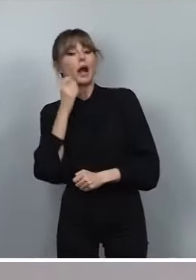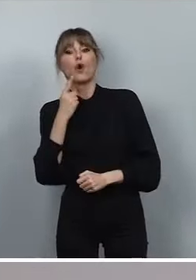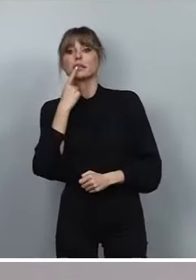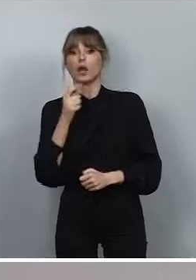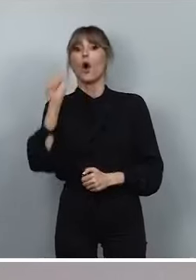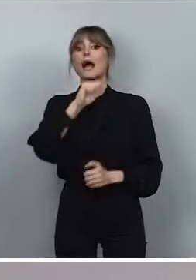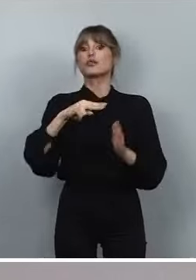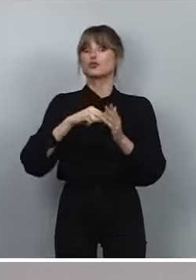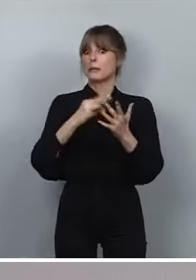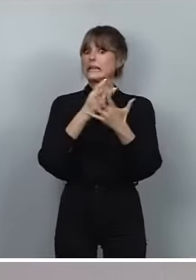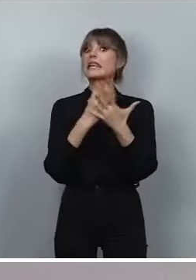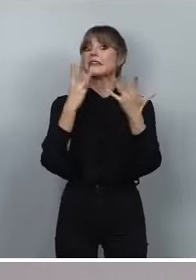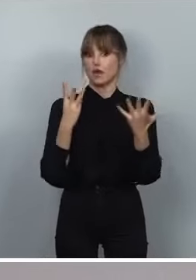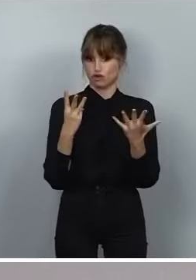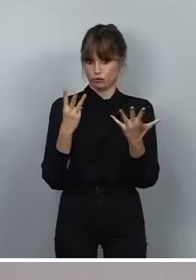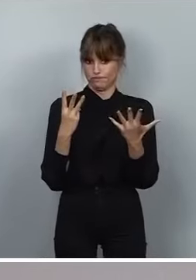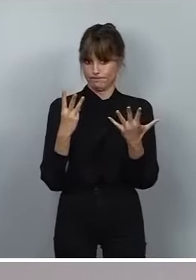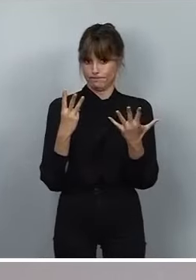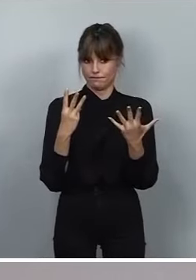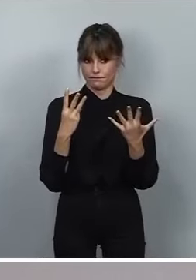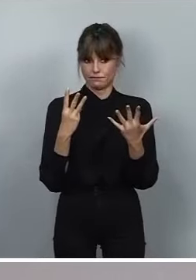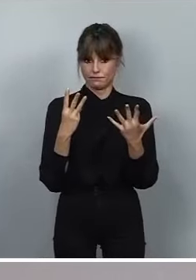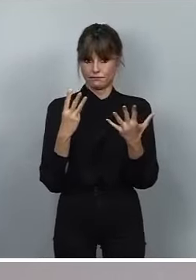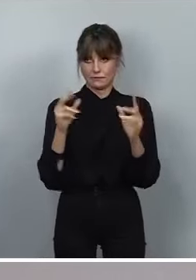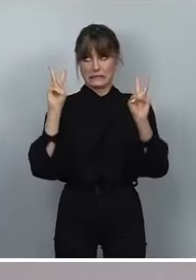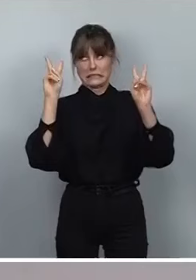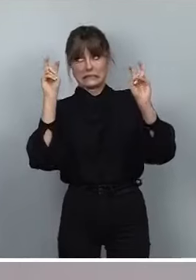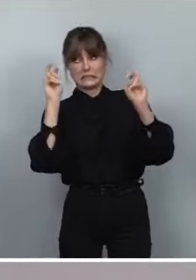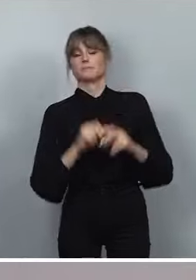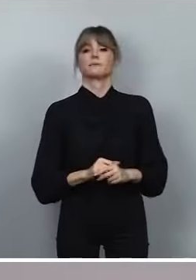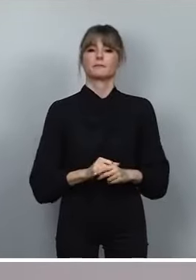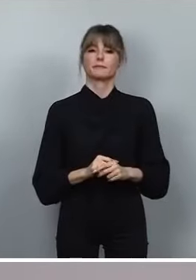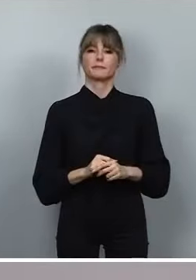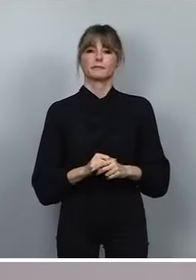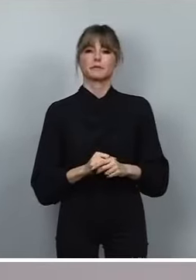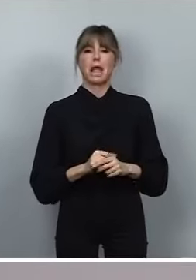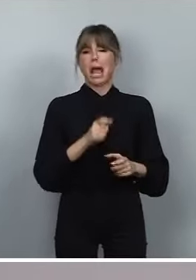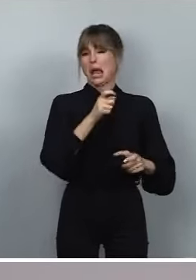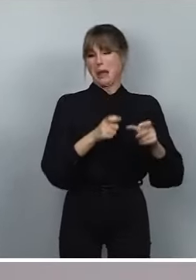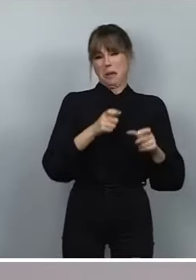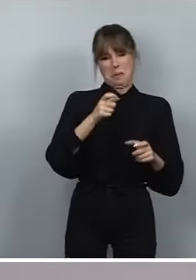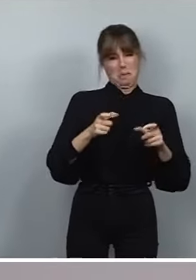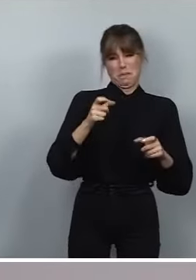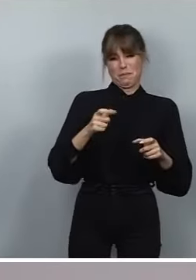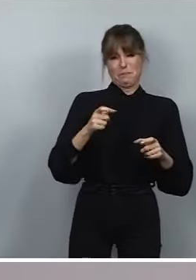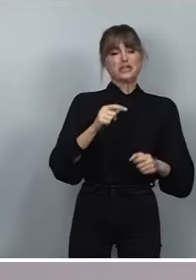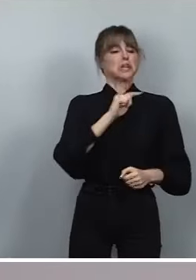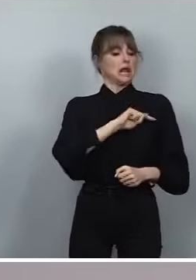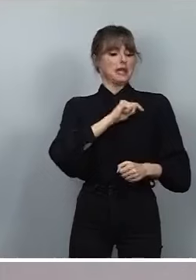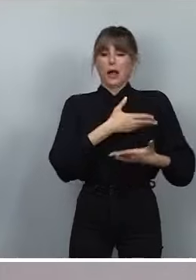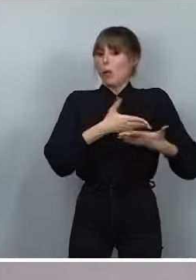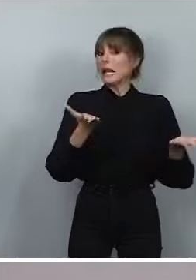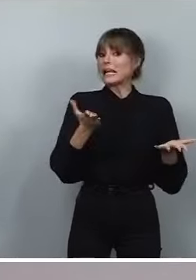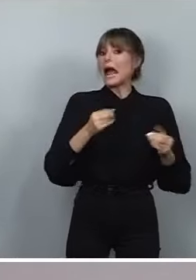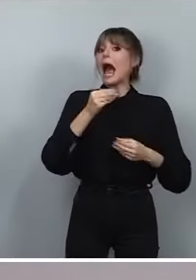2018 y abro comillas, lo que haría cualquier persona con un mínimo de decencia es